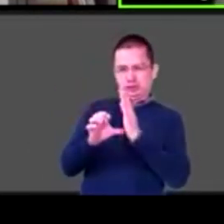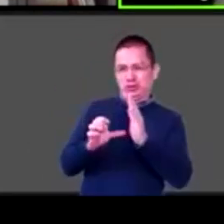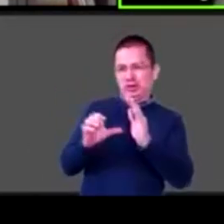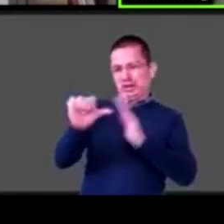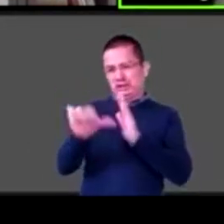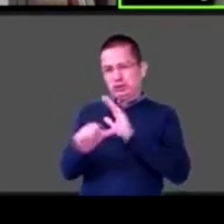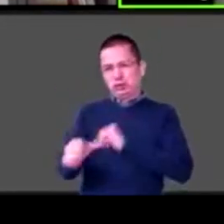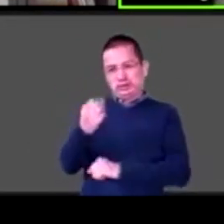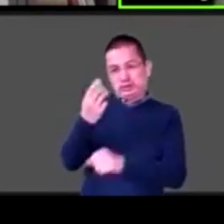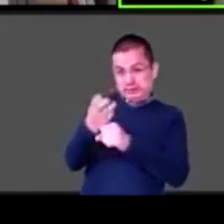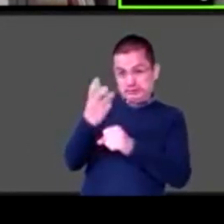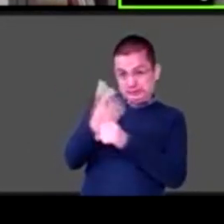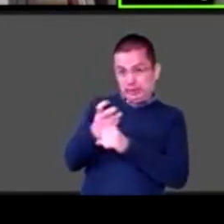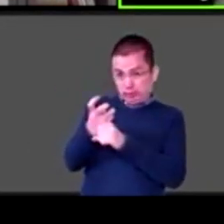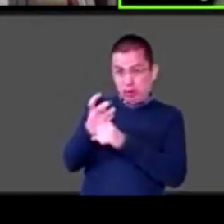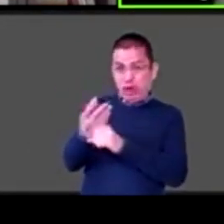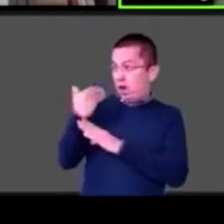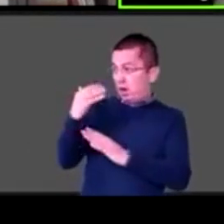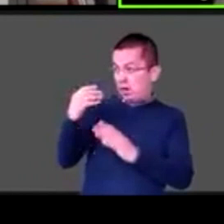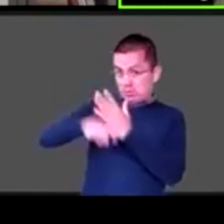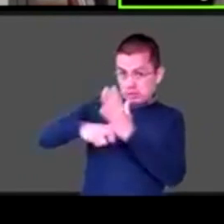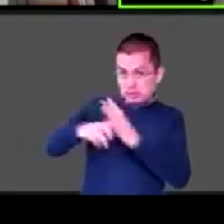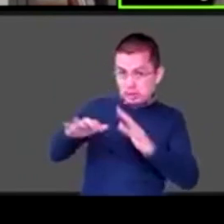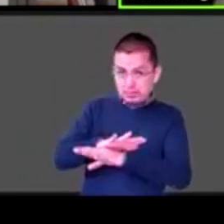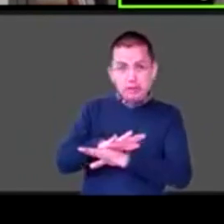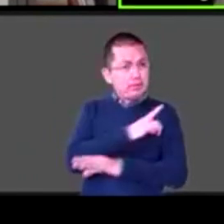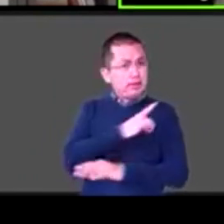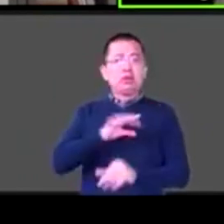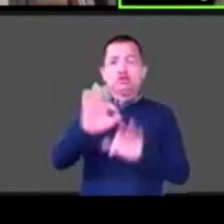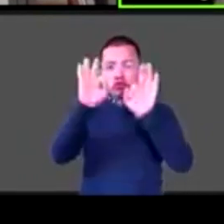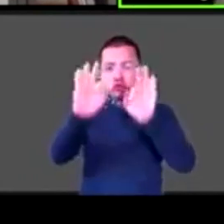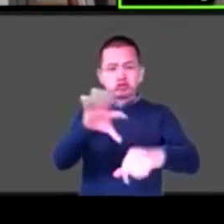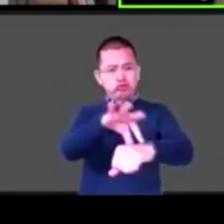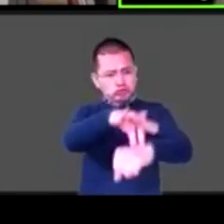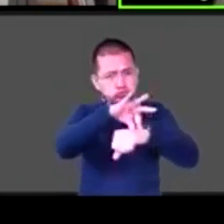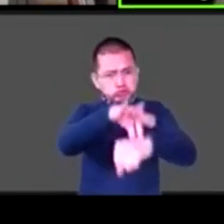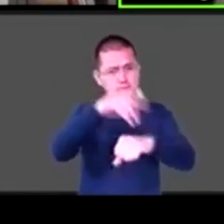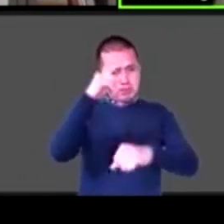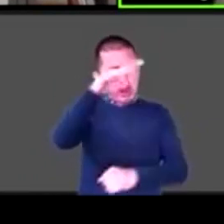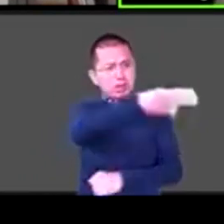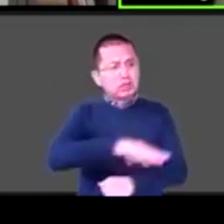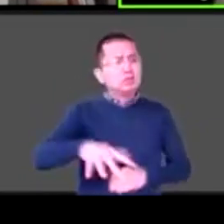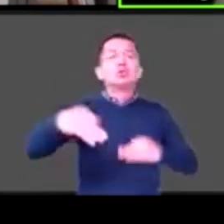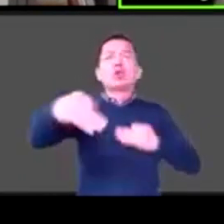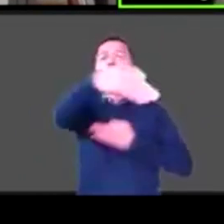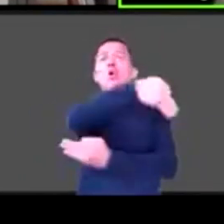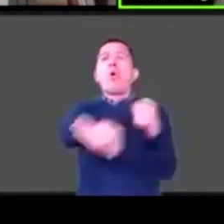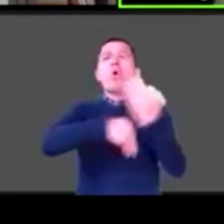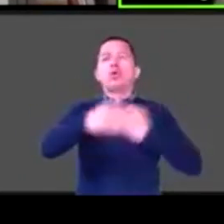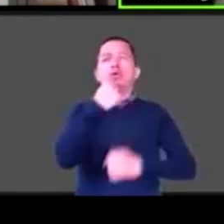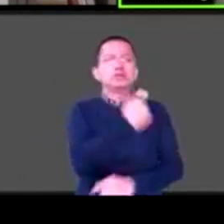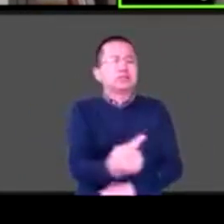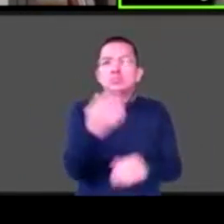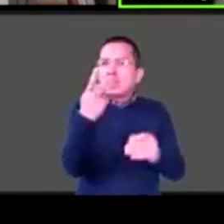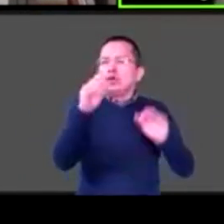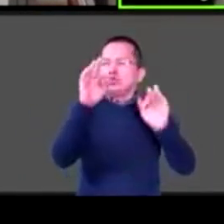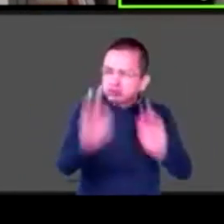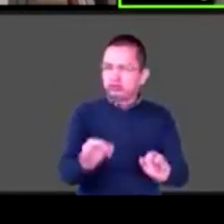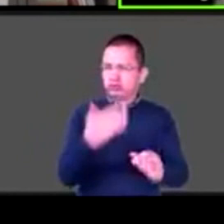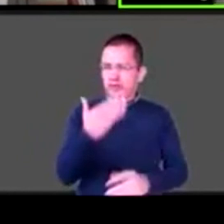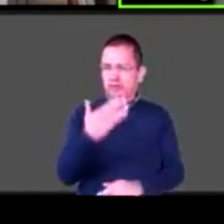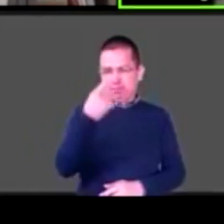tengan acceso a la educación. Hacer una fuerte inversión en eso, ¿no? Niños de todas las edades, adolescentes,